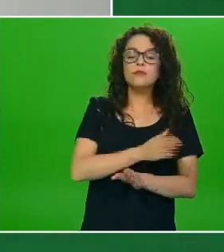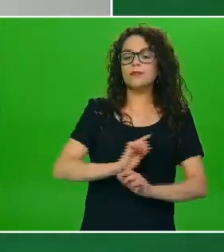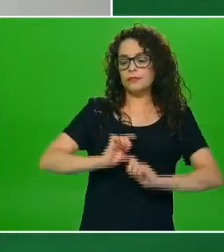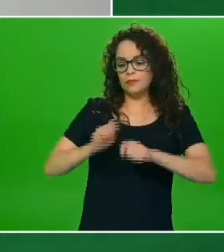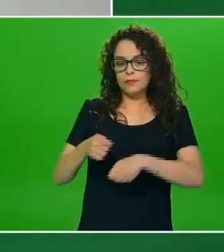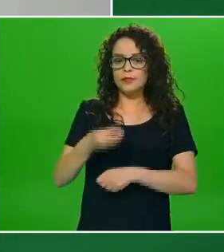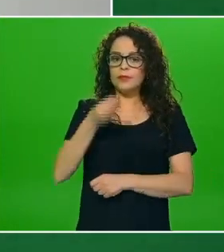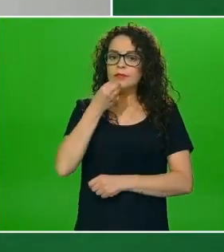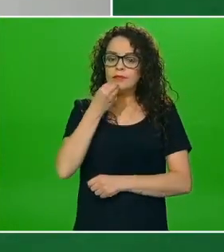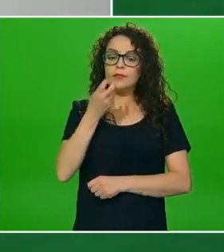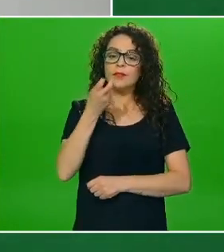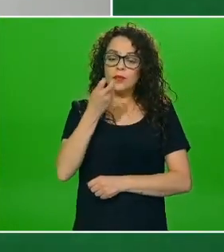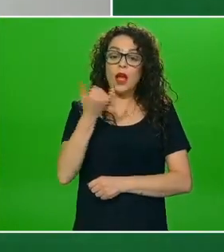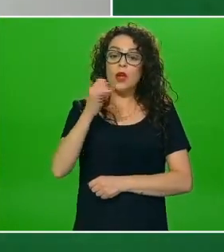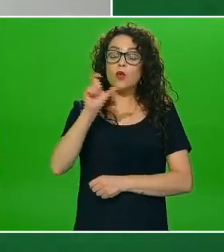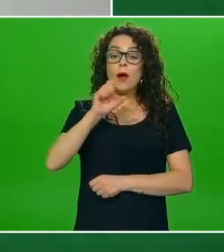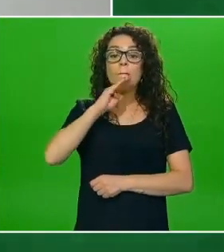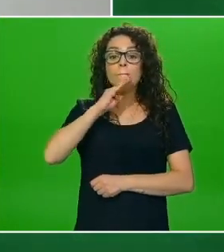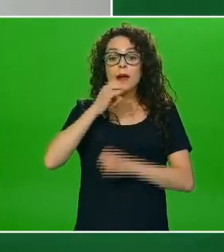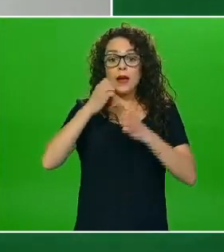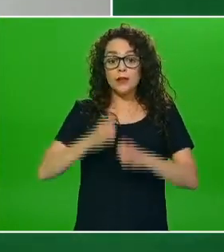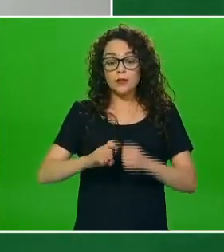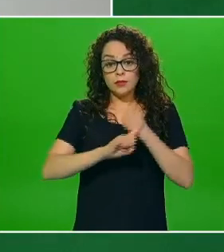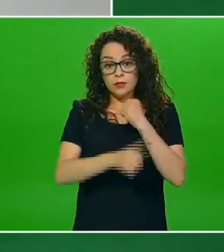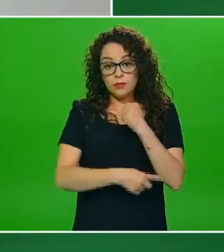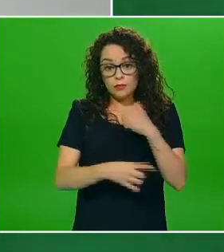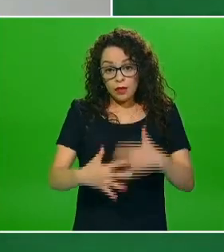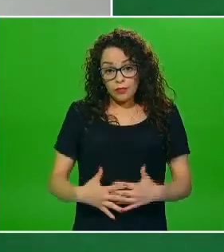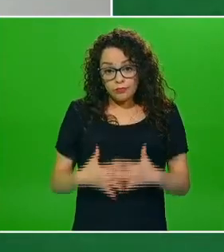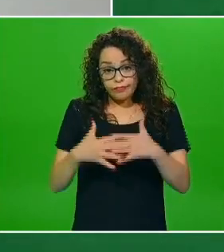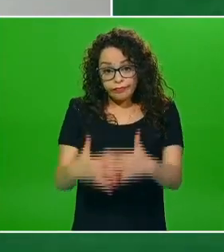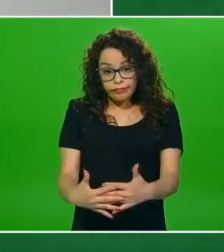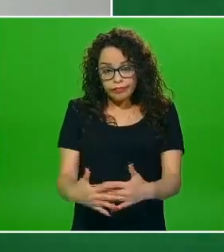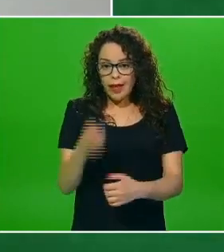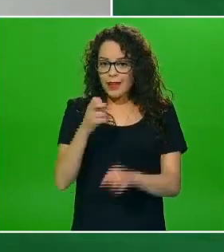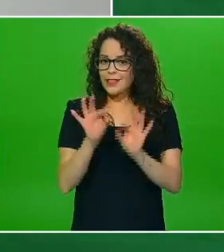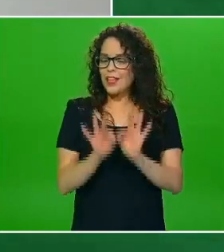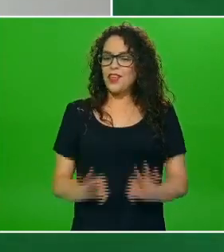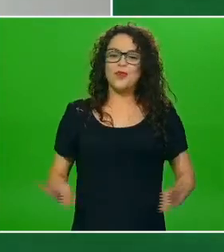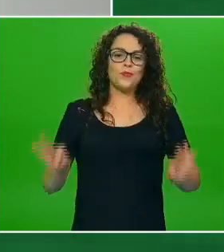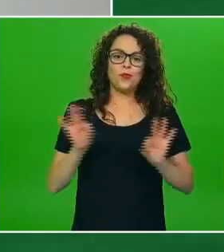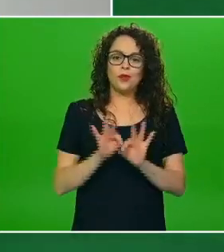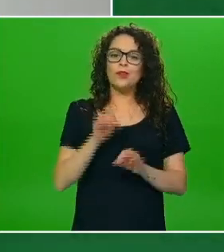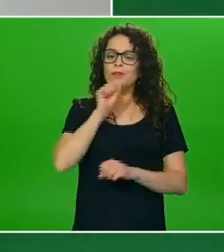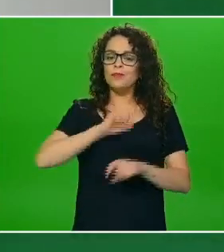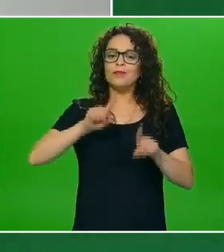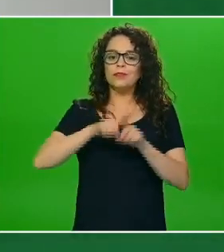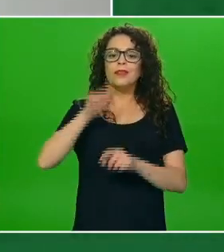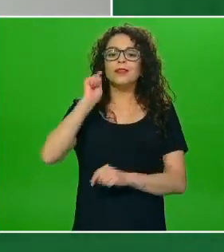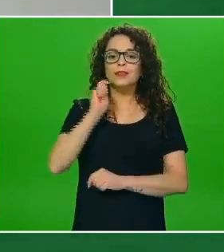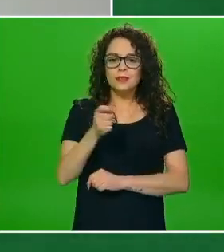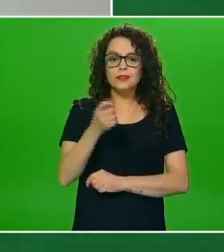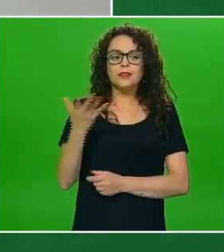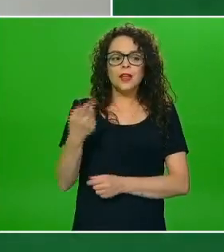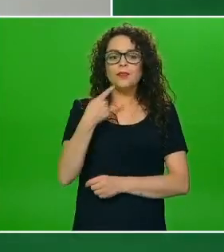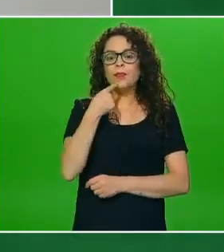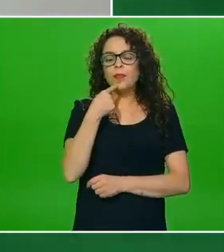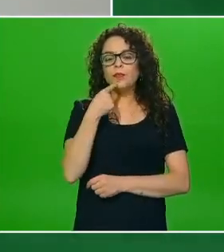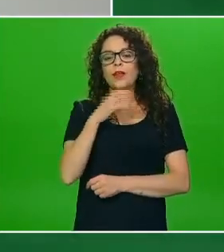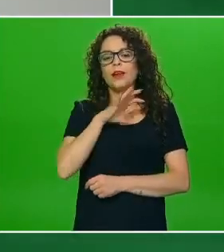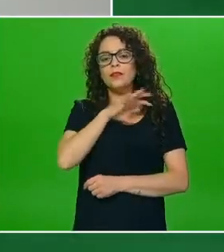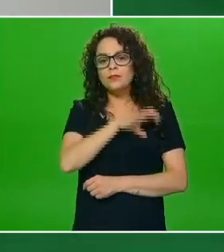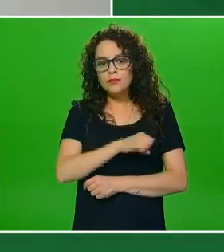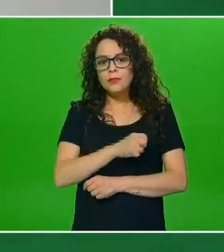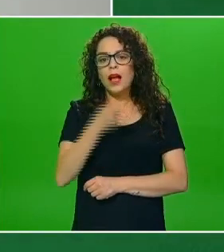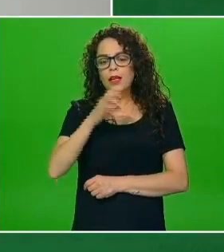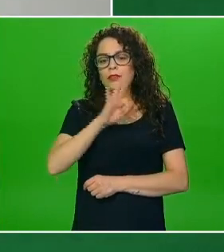son muy importantes son una ventana de oportunidad para establecer hábitos gustos y preferencias entonces